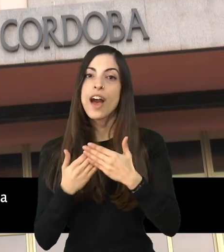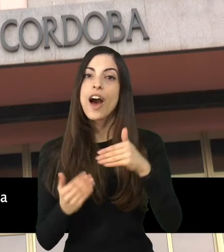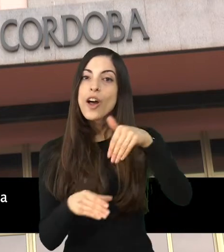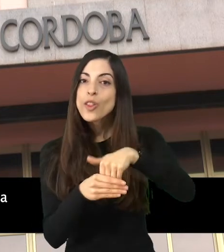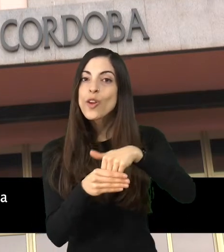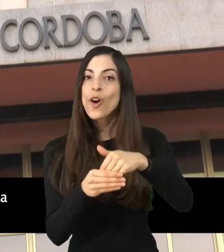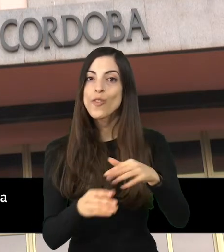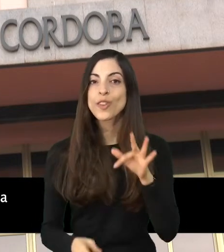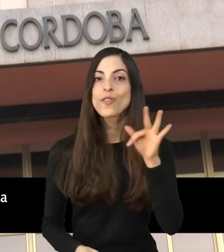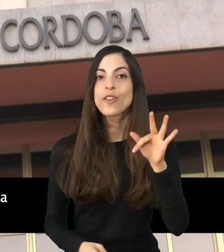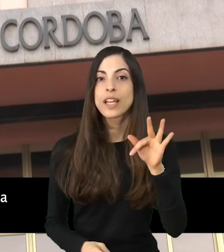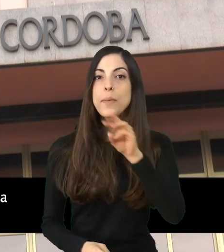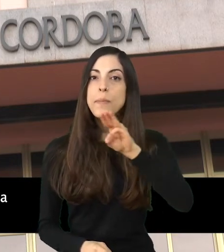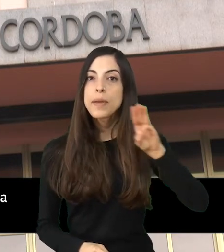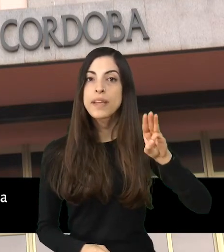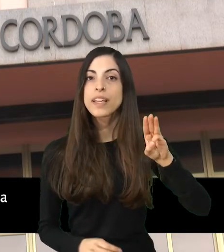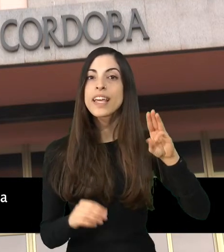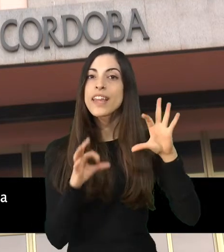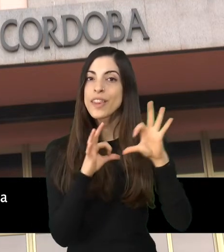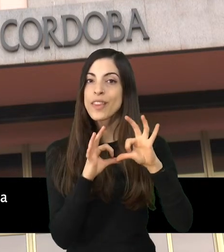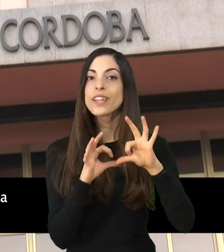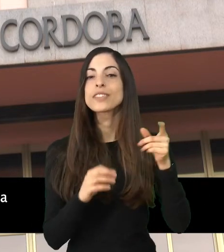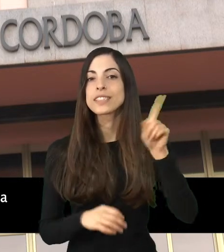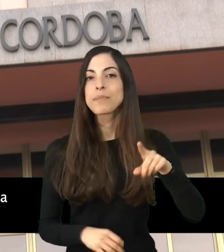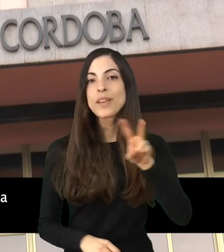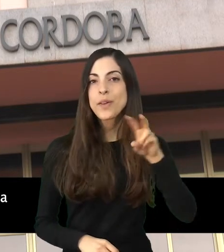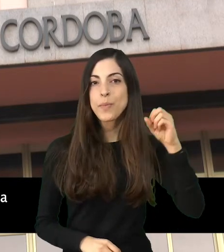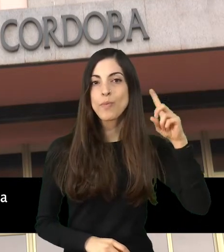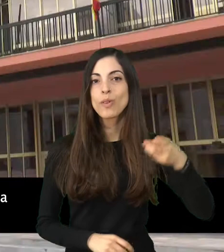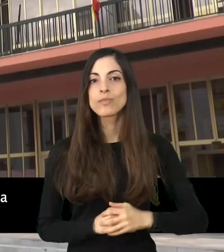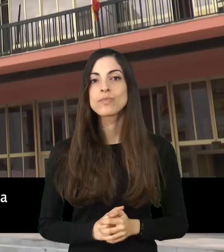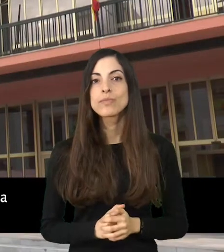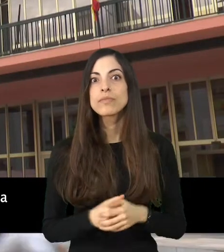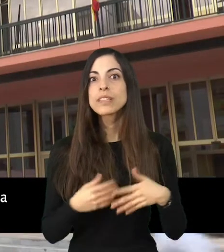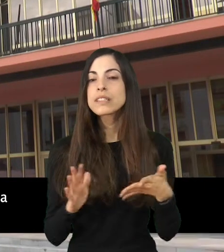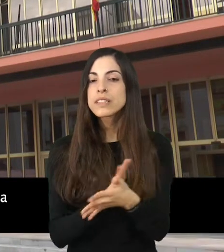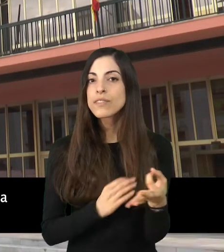Ciudadanos y Vox y que supondrán una rebaja de la presión fiscal en un 2%.